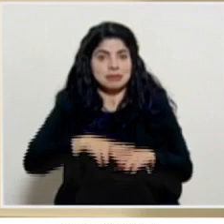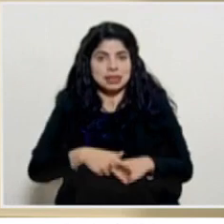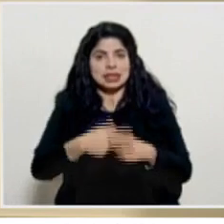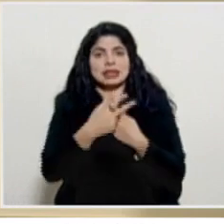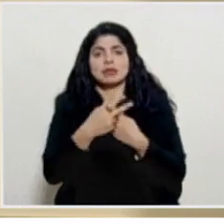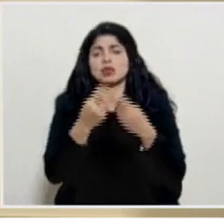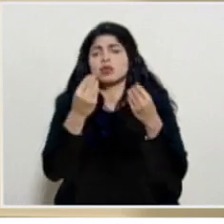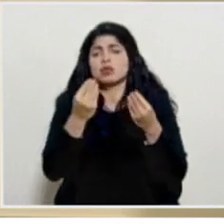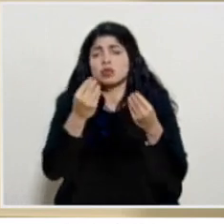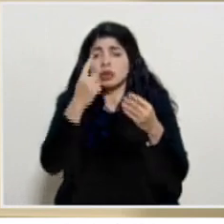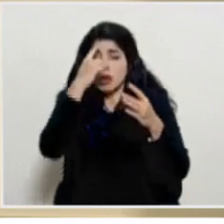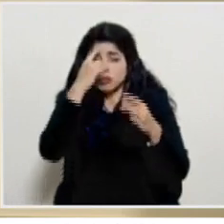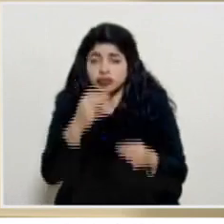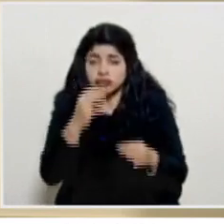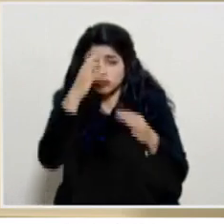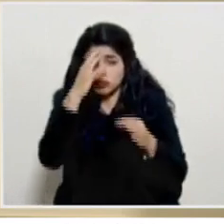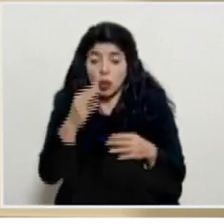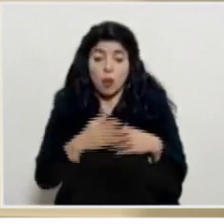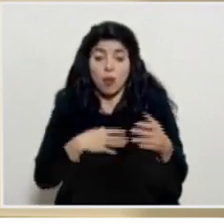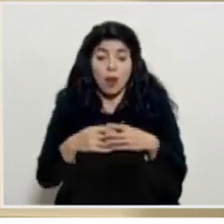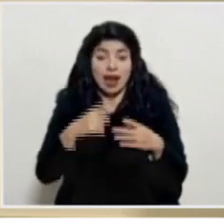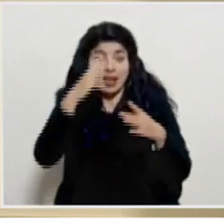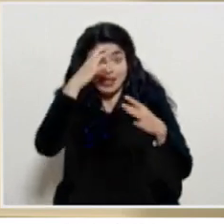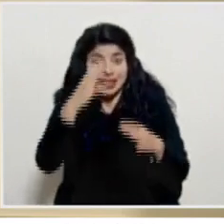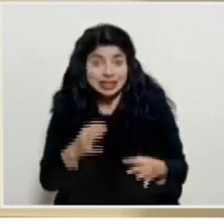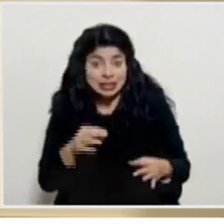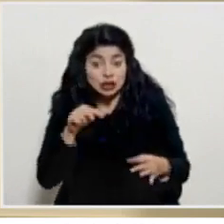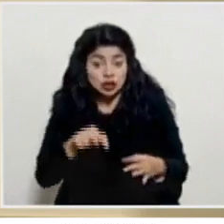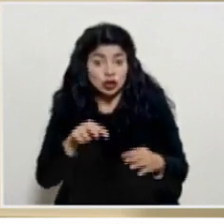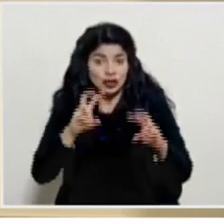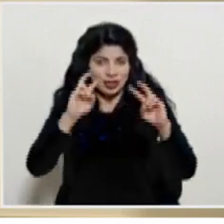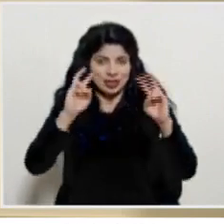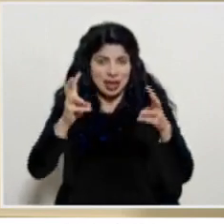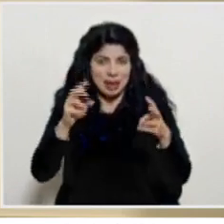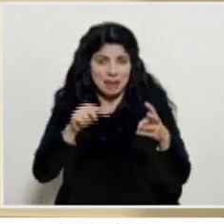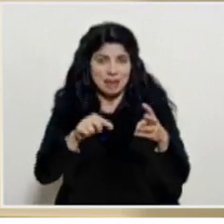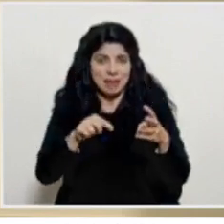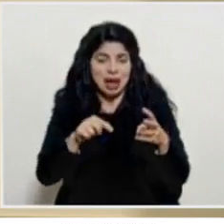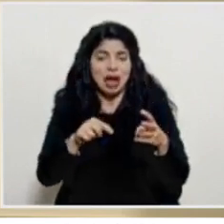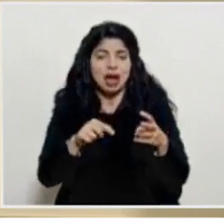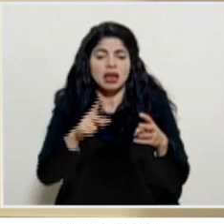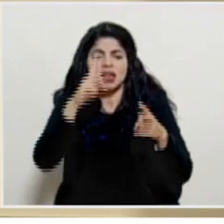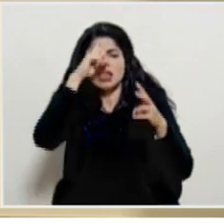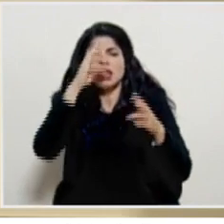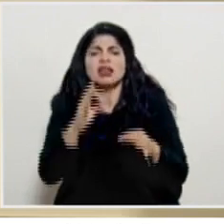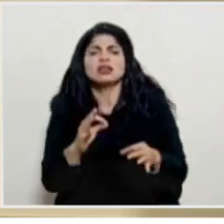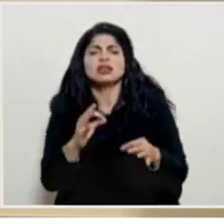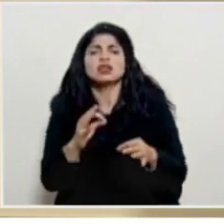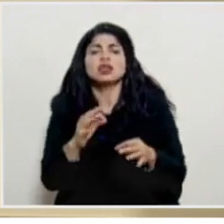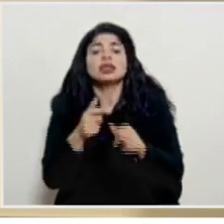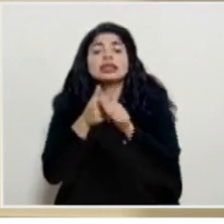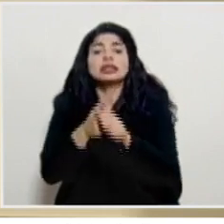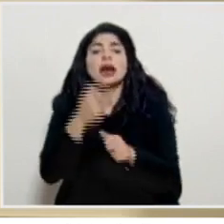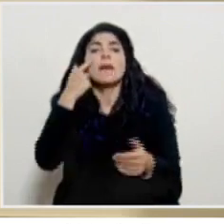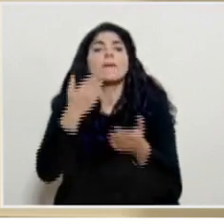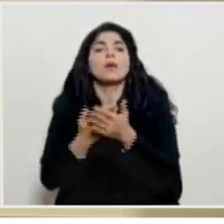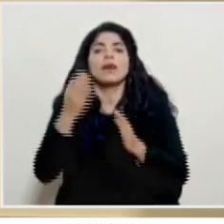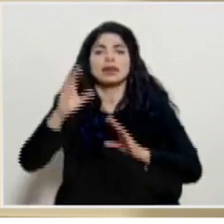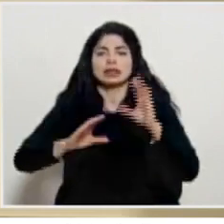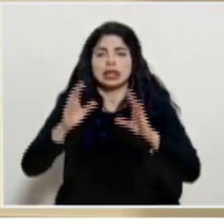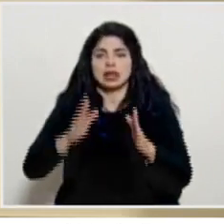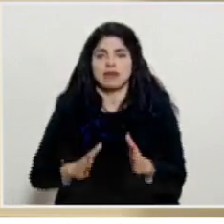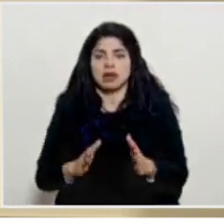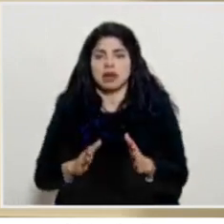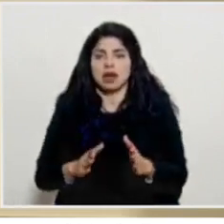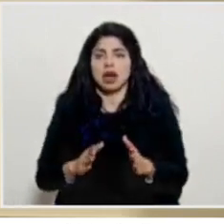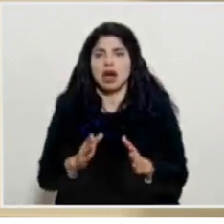muchas de las decisiones o todas las decisiones que se han tomado en torno a este tema se han tratado de que sean basadas en evidencia científica sin